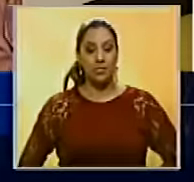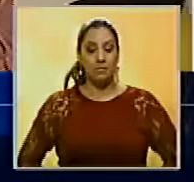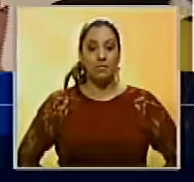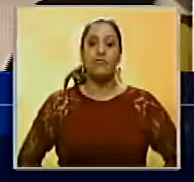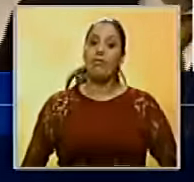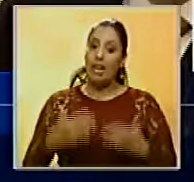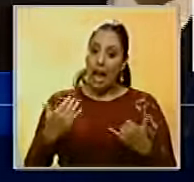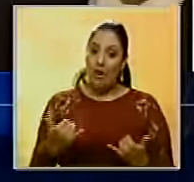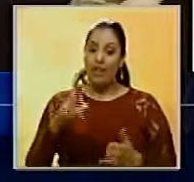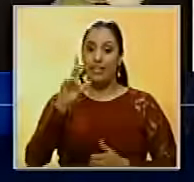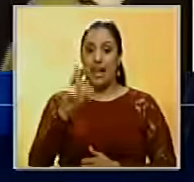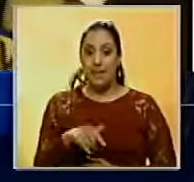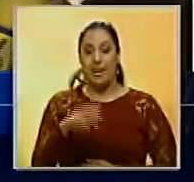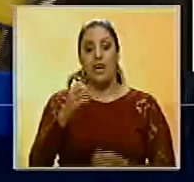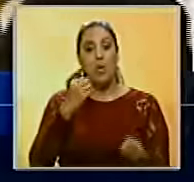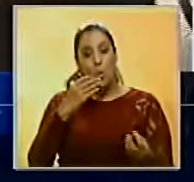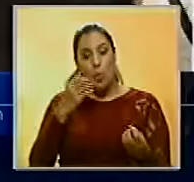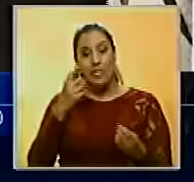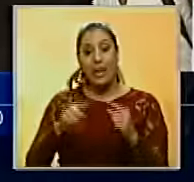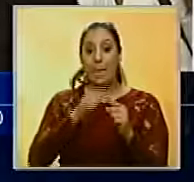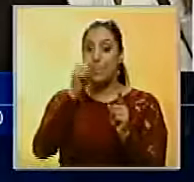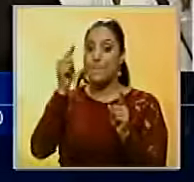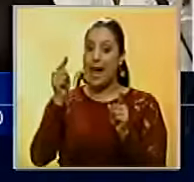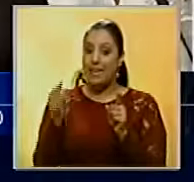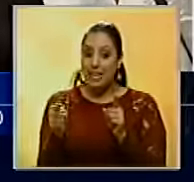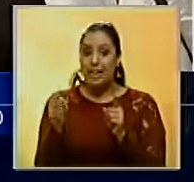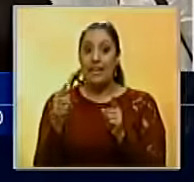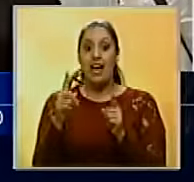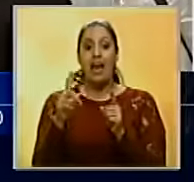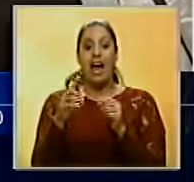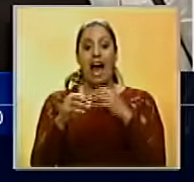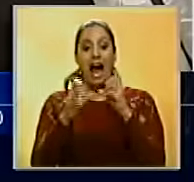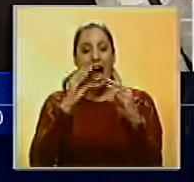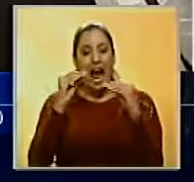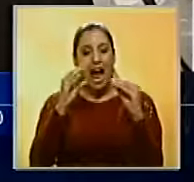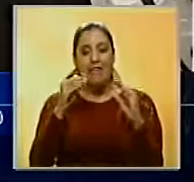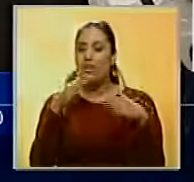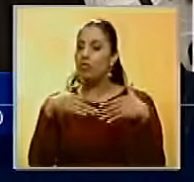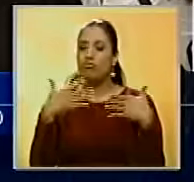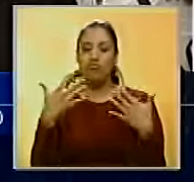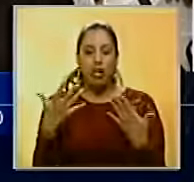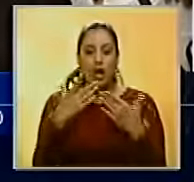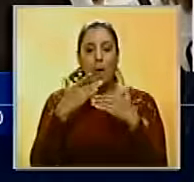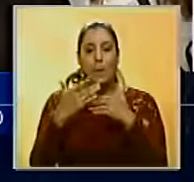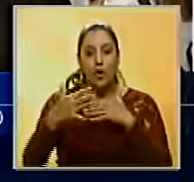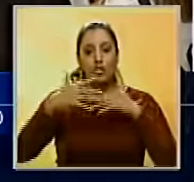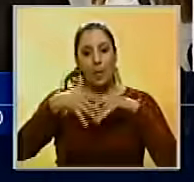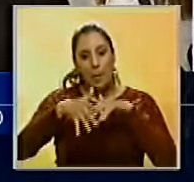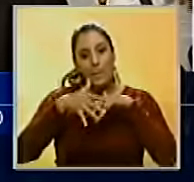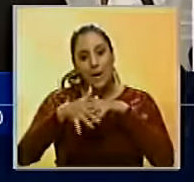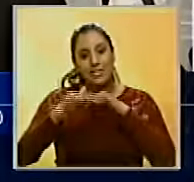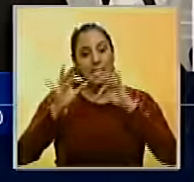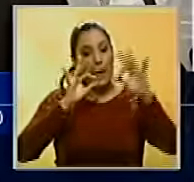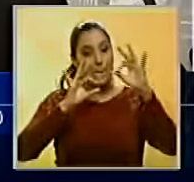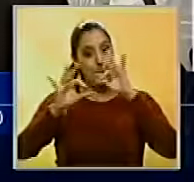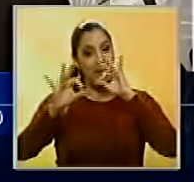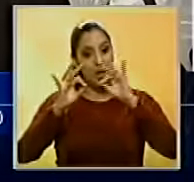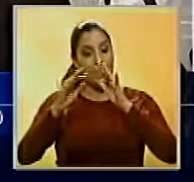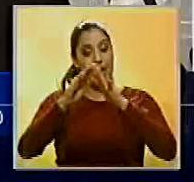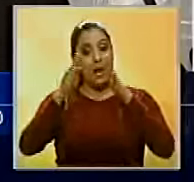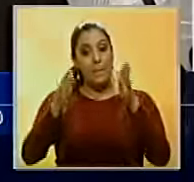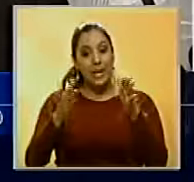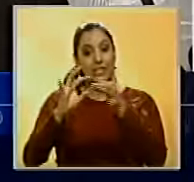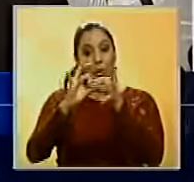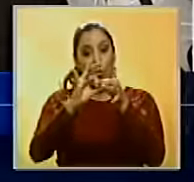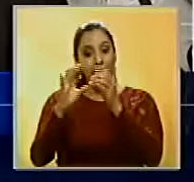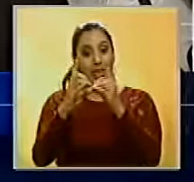Stalin González también ha señalado que mañana se va a hablar de las próximas movilizaciones que tiene prevista la mesa